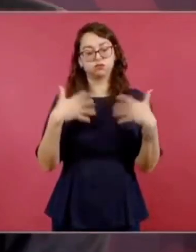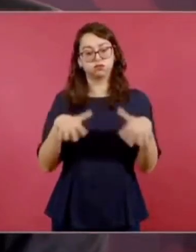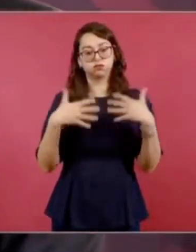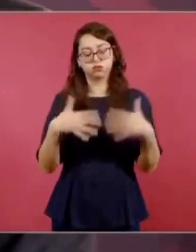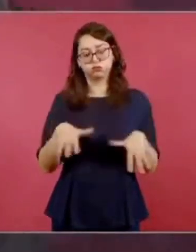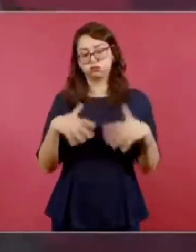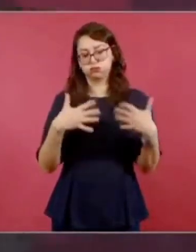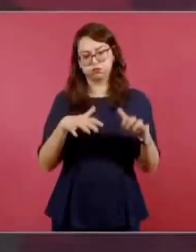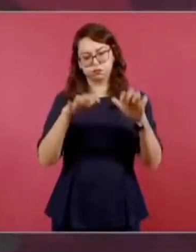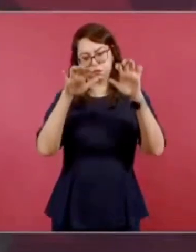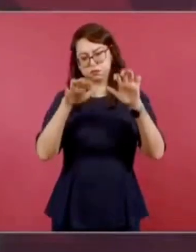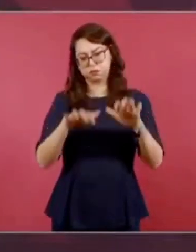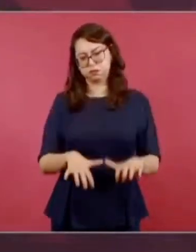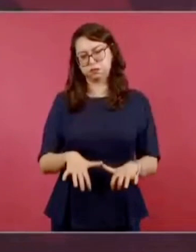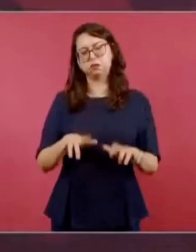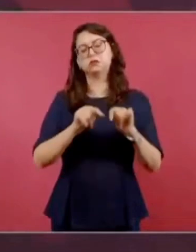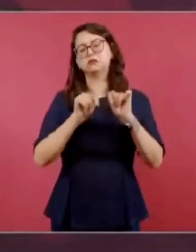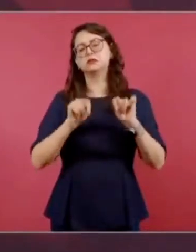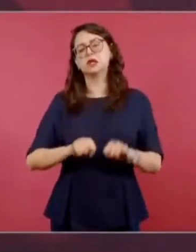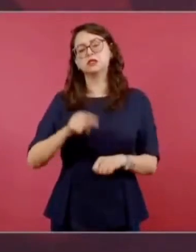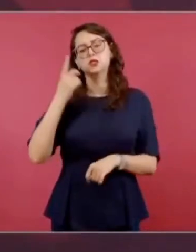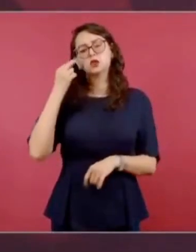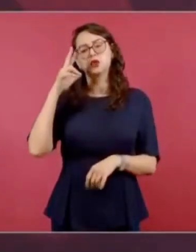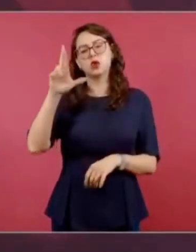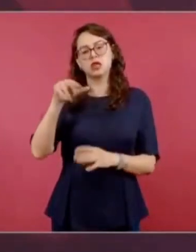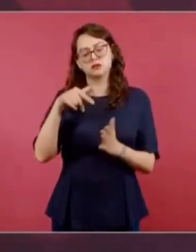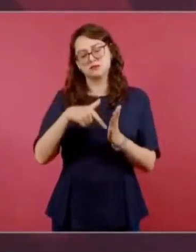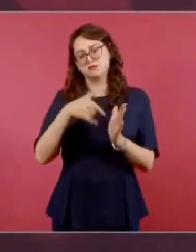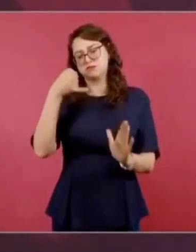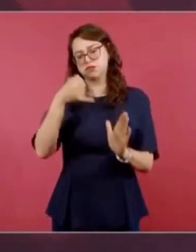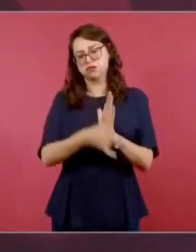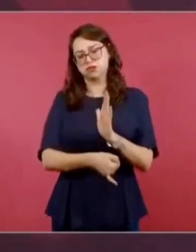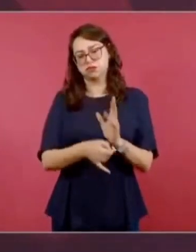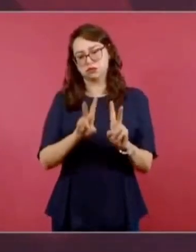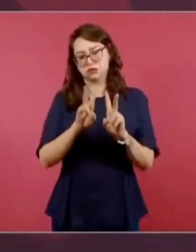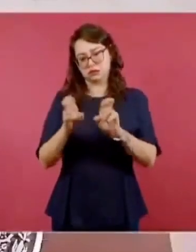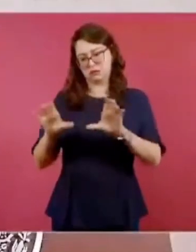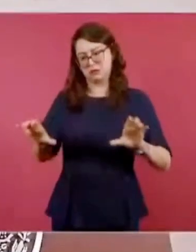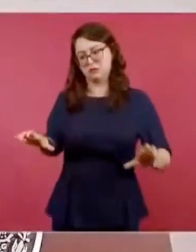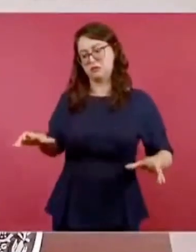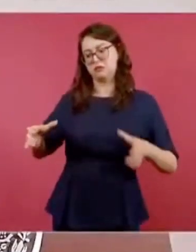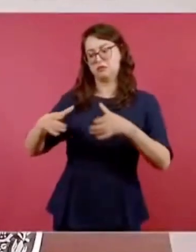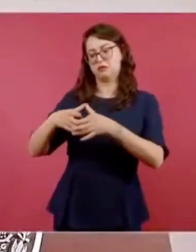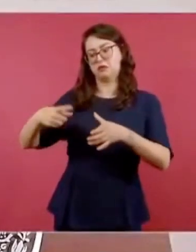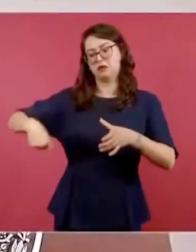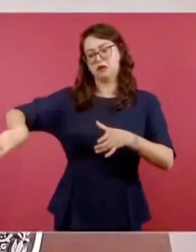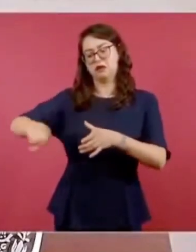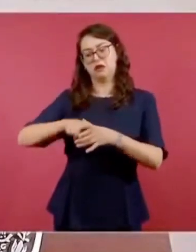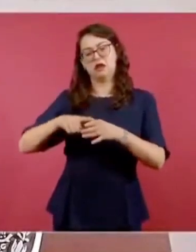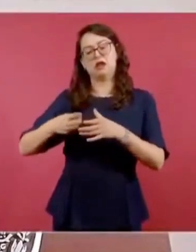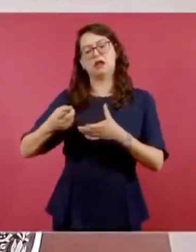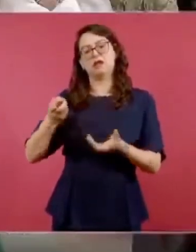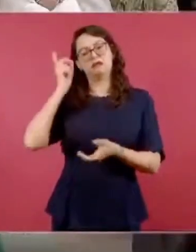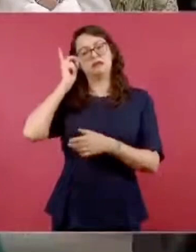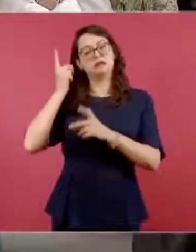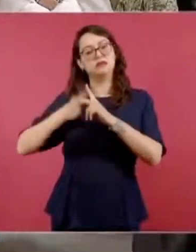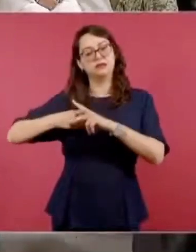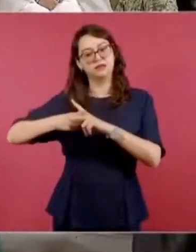sobre la constitución de la División del Norte. Es